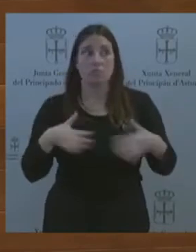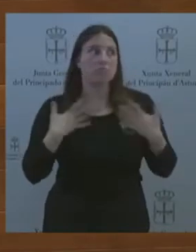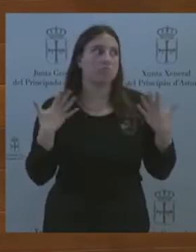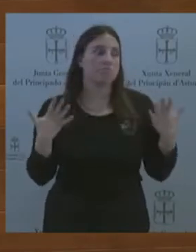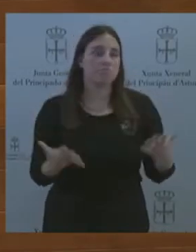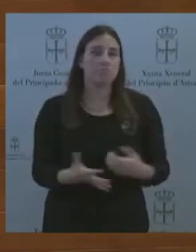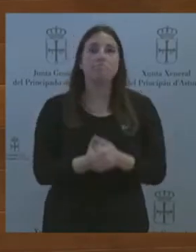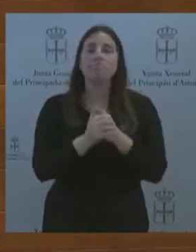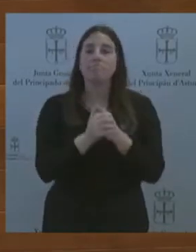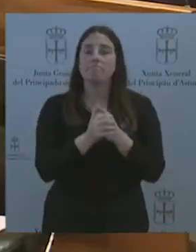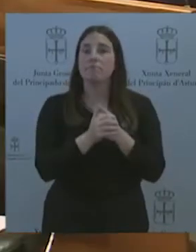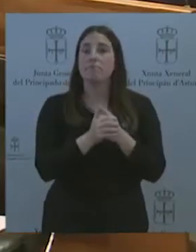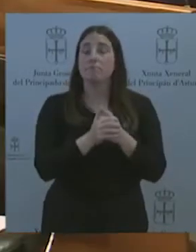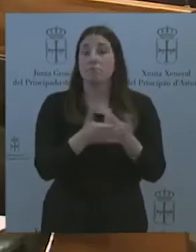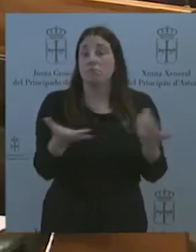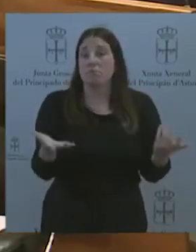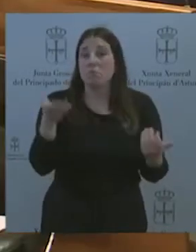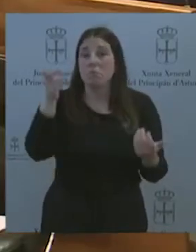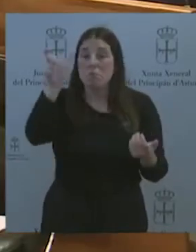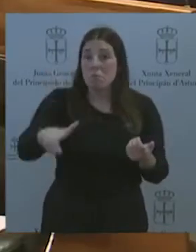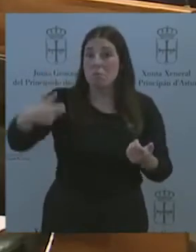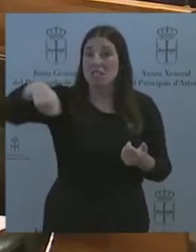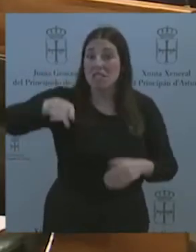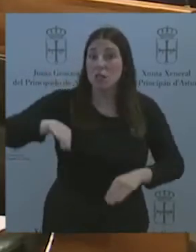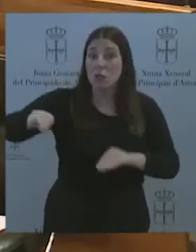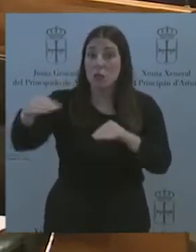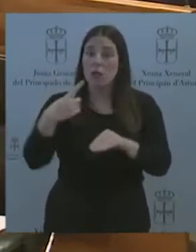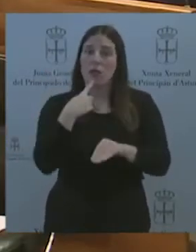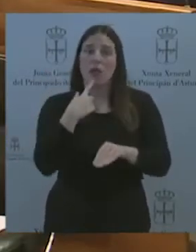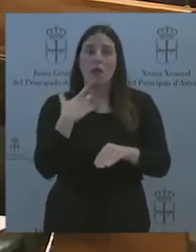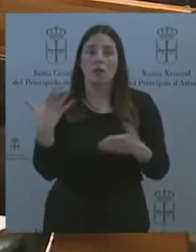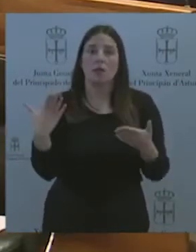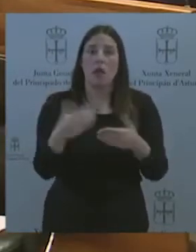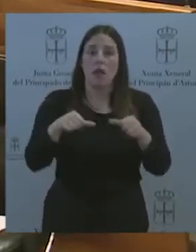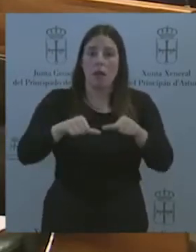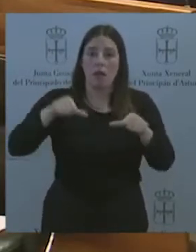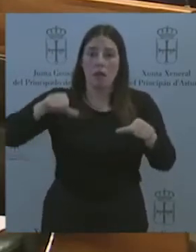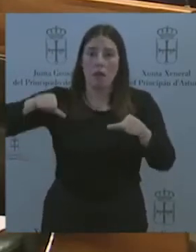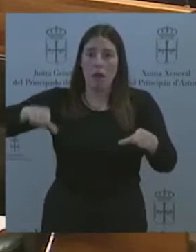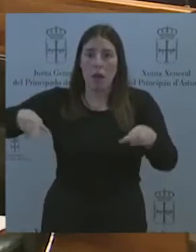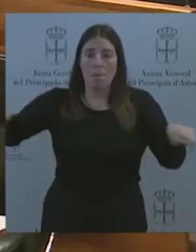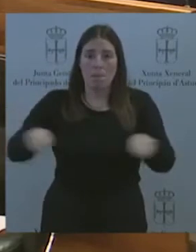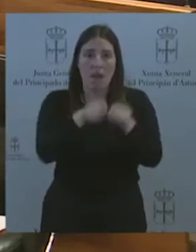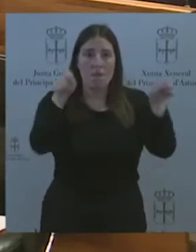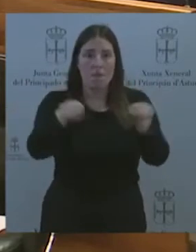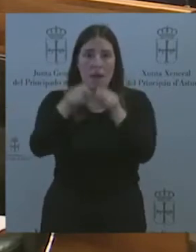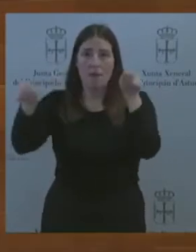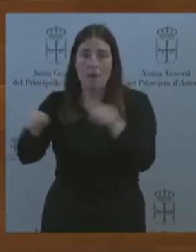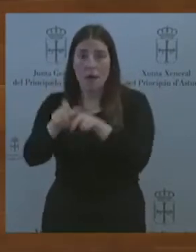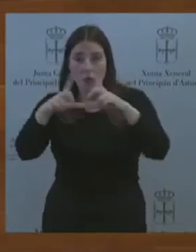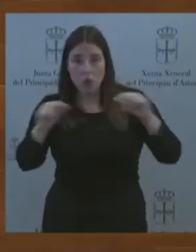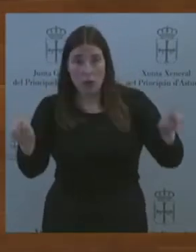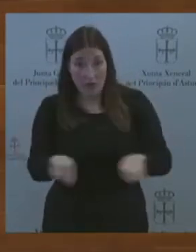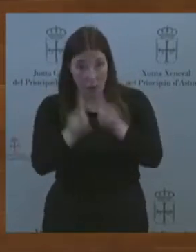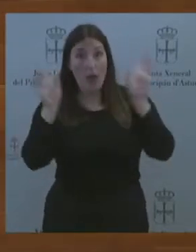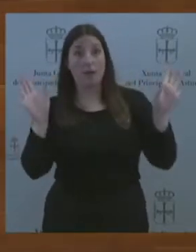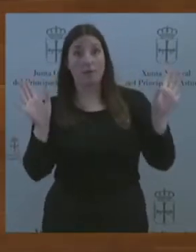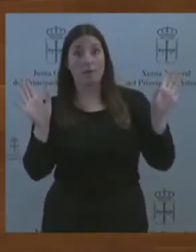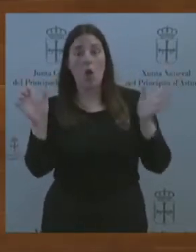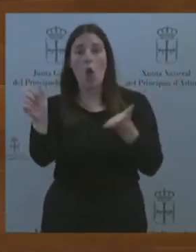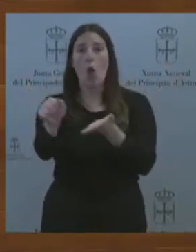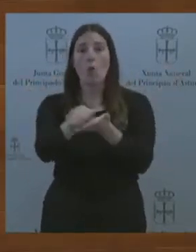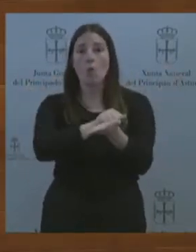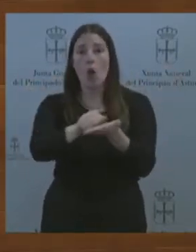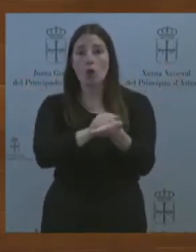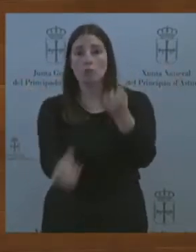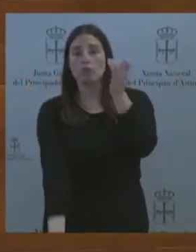resultar que ahora todo lo que llevan destrozado en Asturias ya no cuenta. Borró y cuenta nueva. Va a resultar que después de